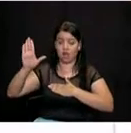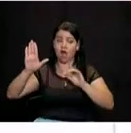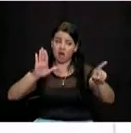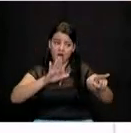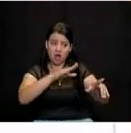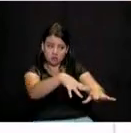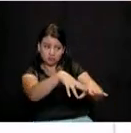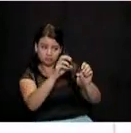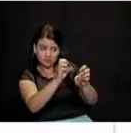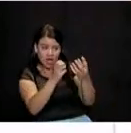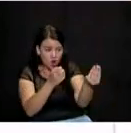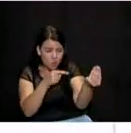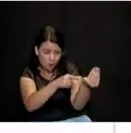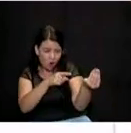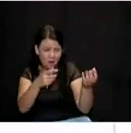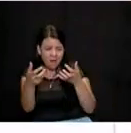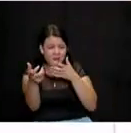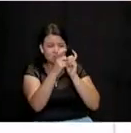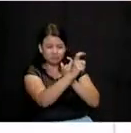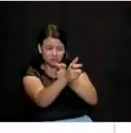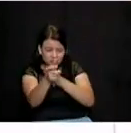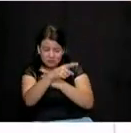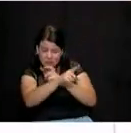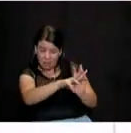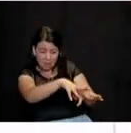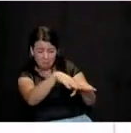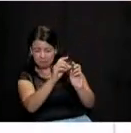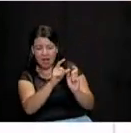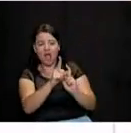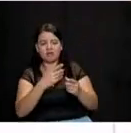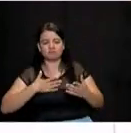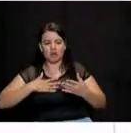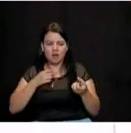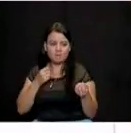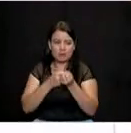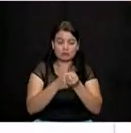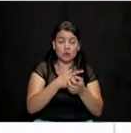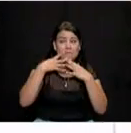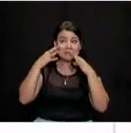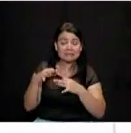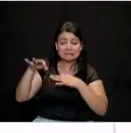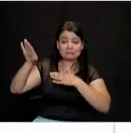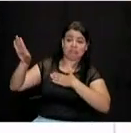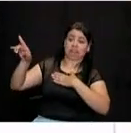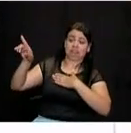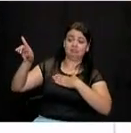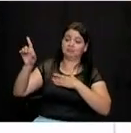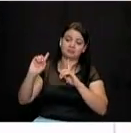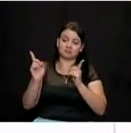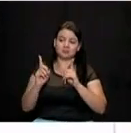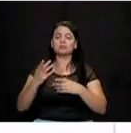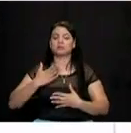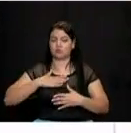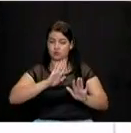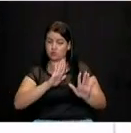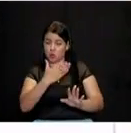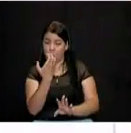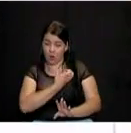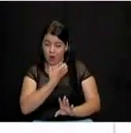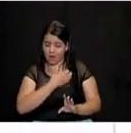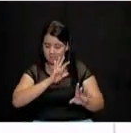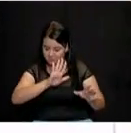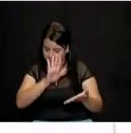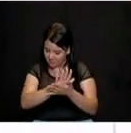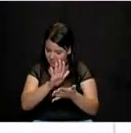facilitarles el acceso a la capacitación, al estudio. De mi parte, siendo alcalde de Medellín, vamos a implementar por cuenta de la alcaldía un